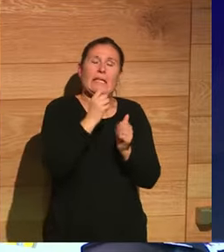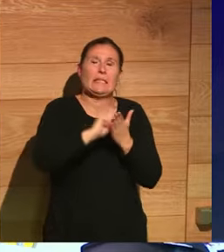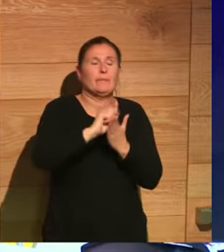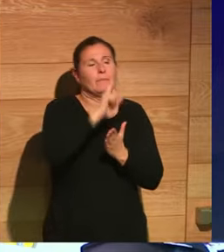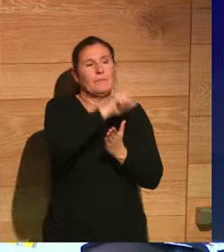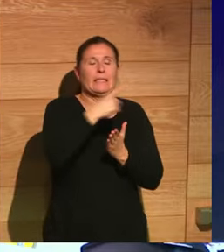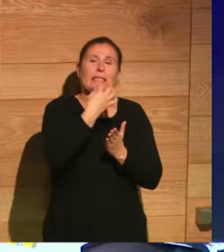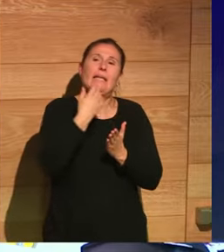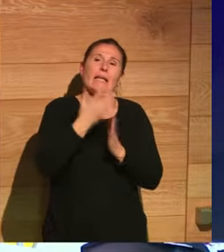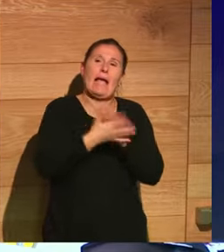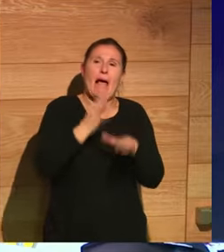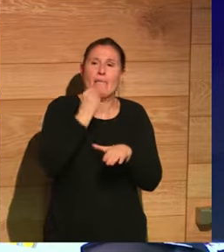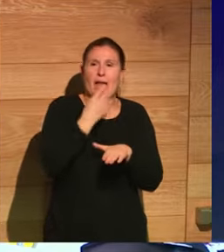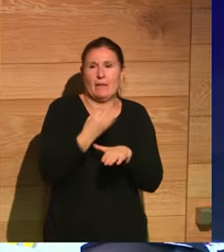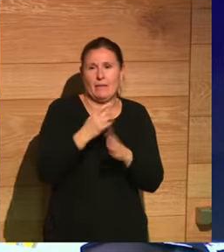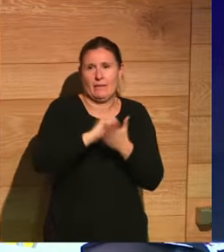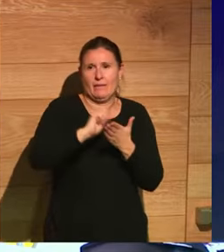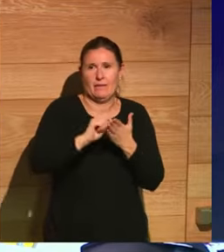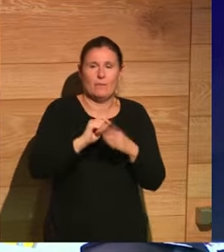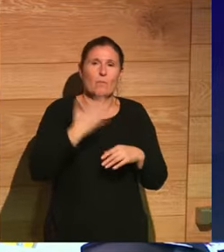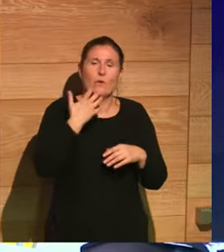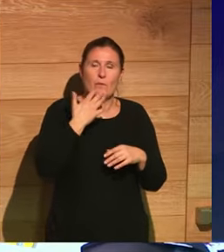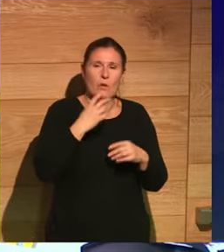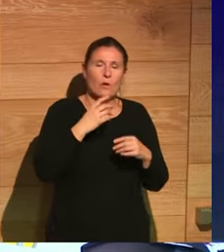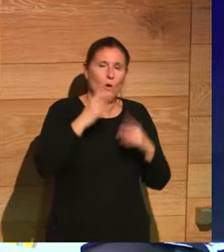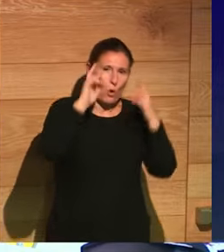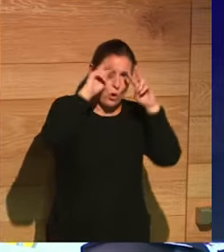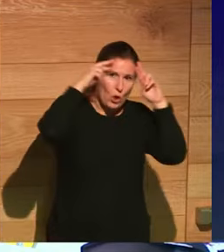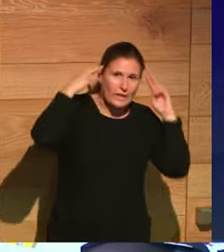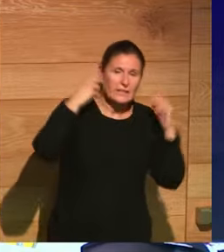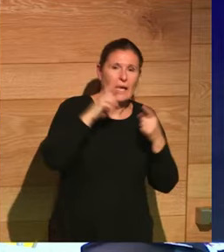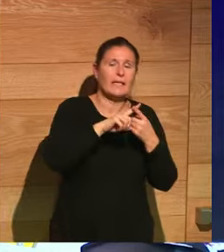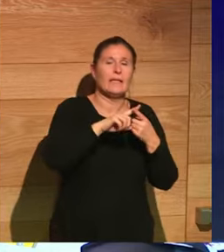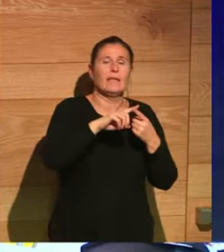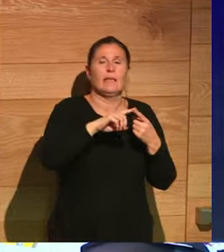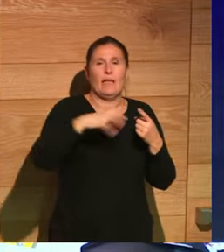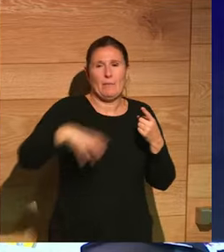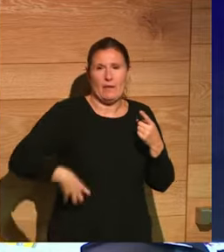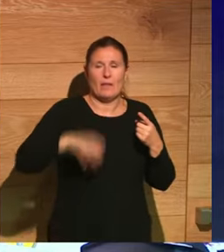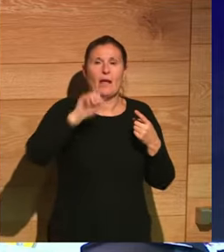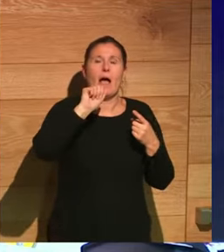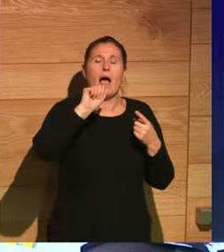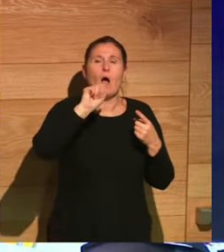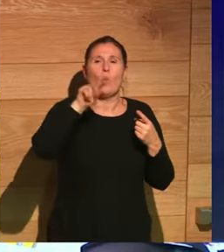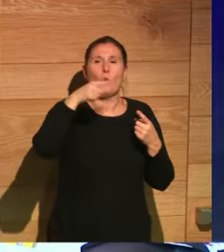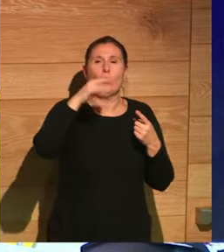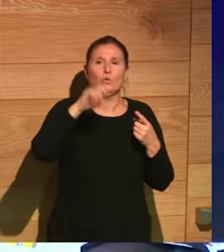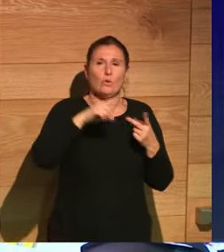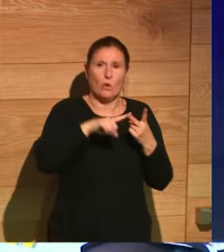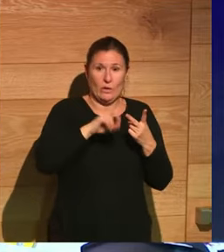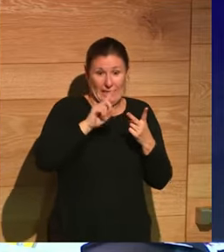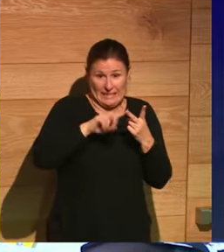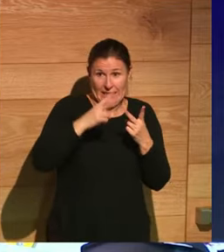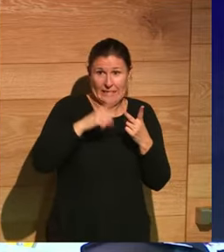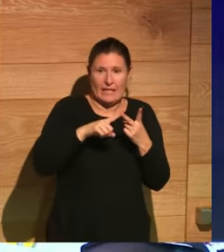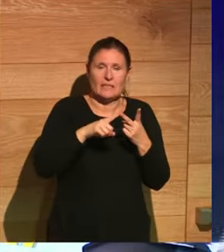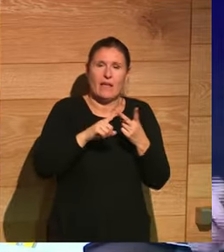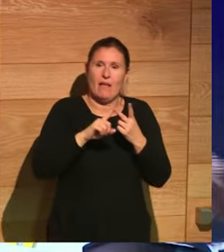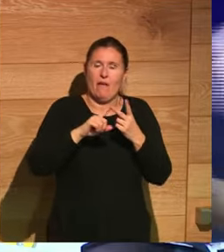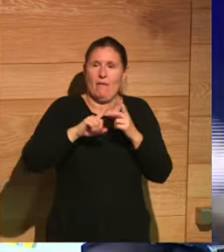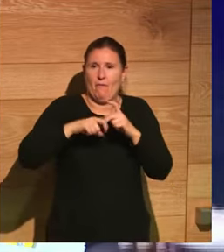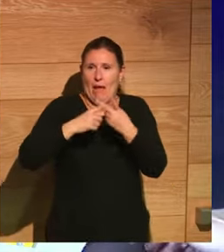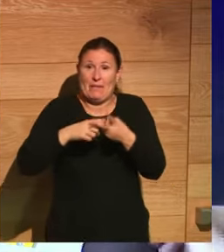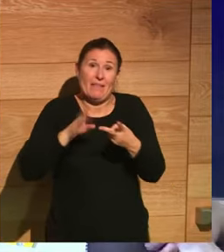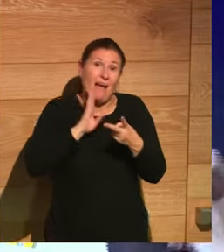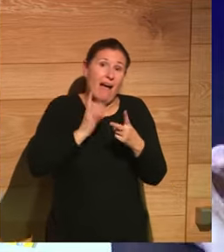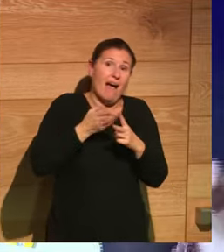Julio César y, sobre todo, el emperador Augusto. Augusto es un personaje que viene de familia de César, pero que